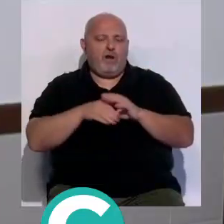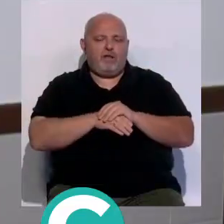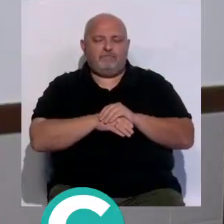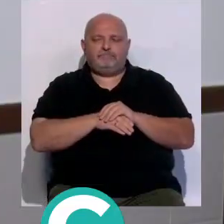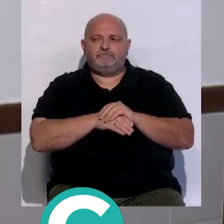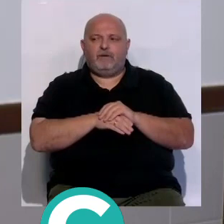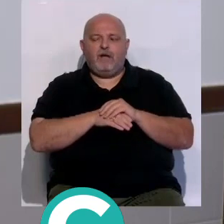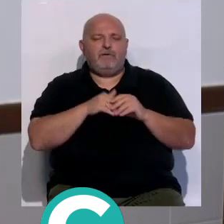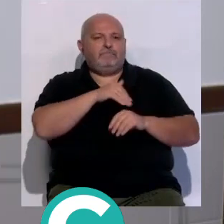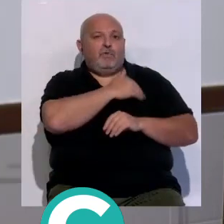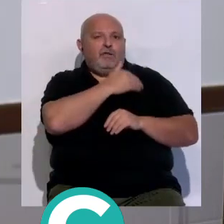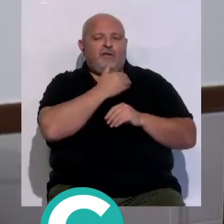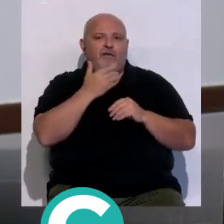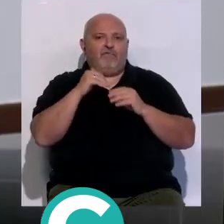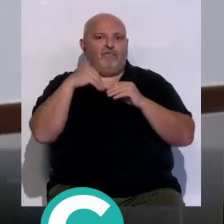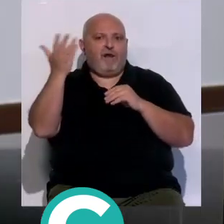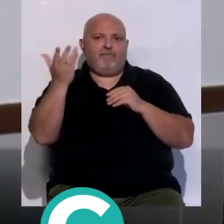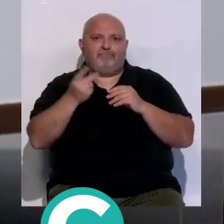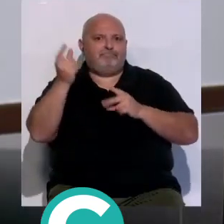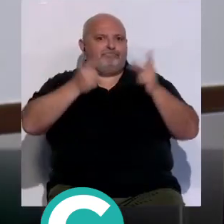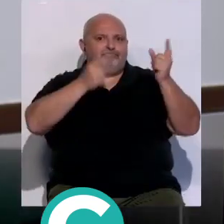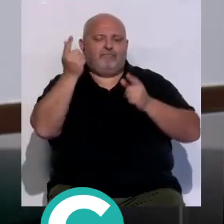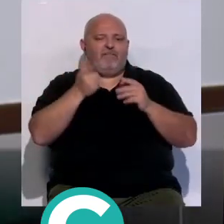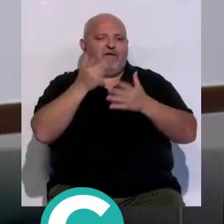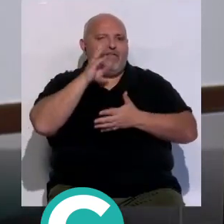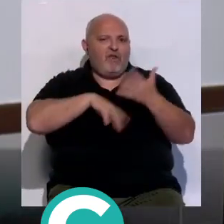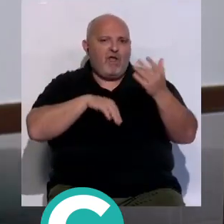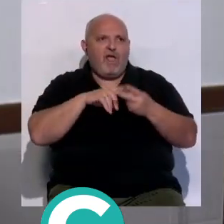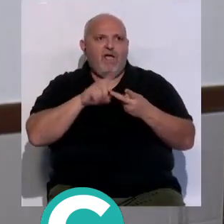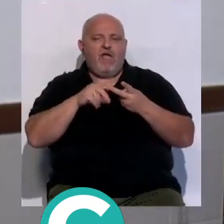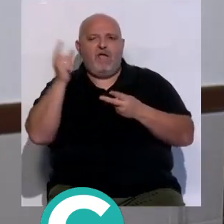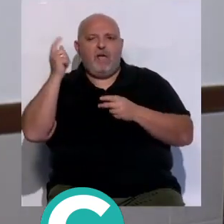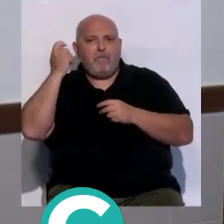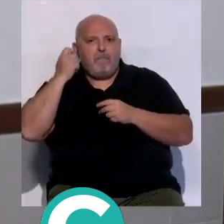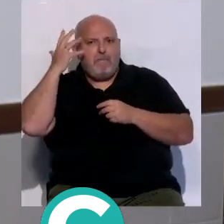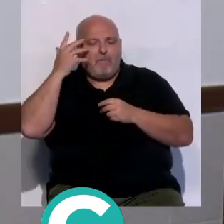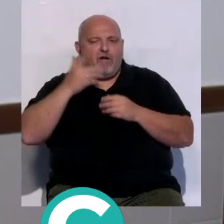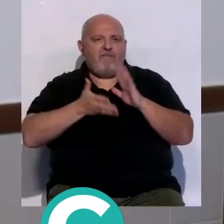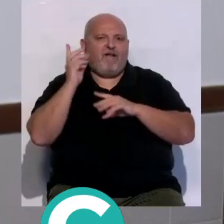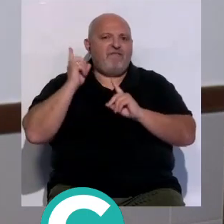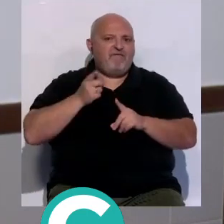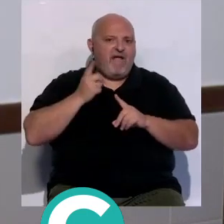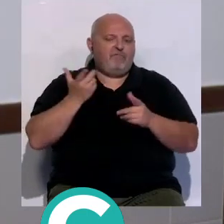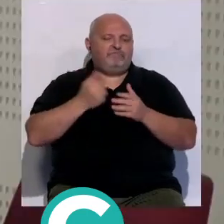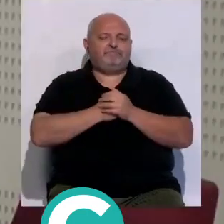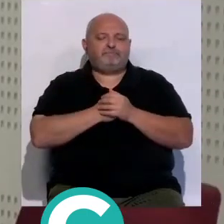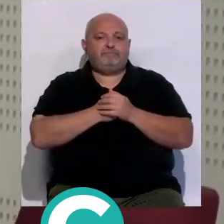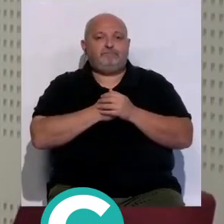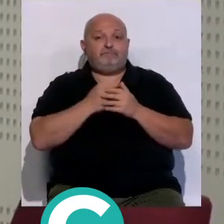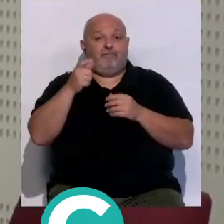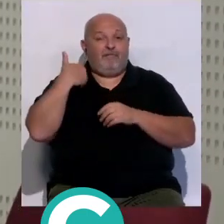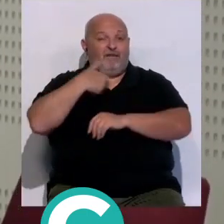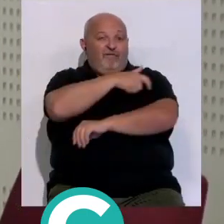las residentes se tienen que ir fuera entonces lo mismo van a Barcelona que se van a Pamplona que se van a Bilbao desde la